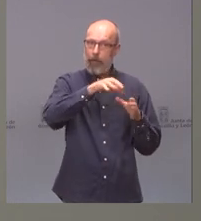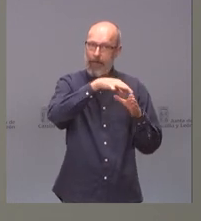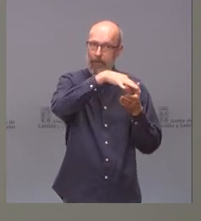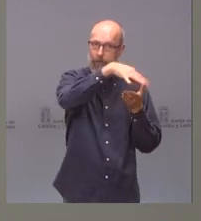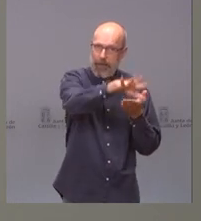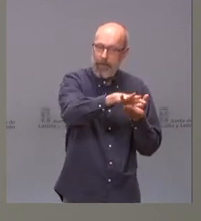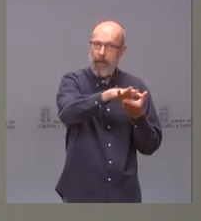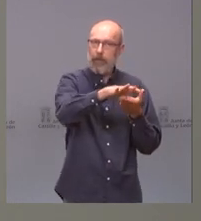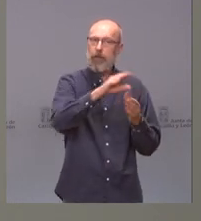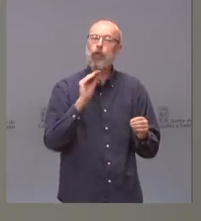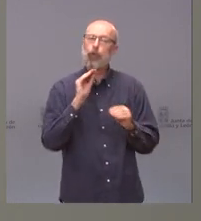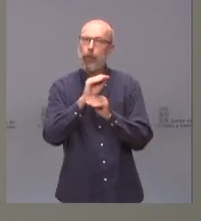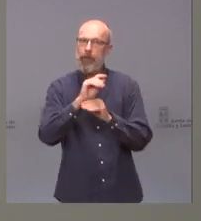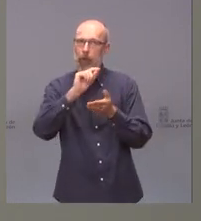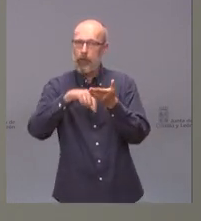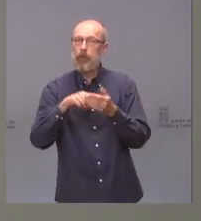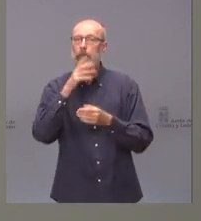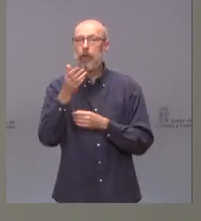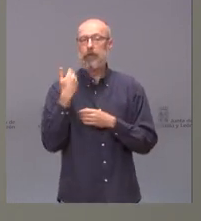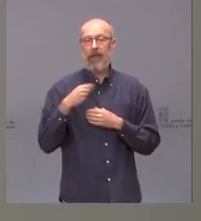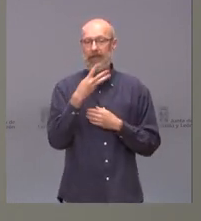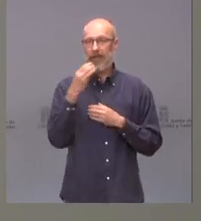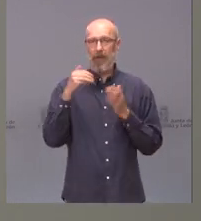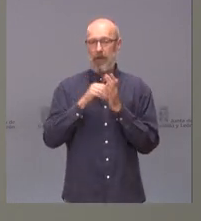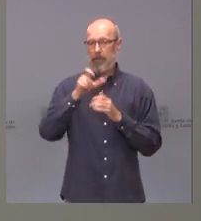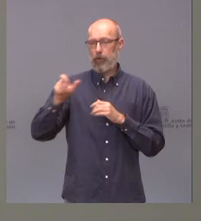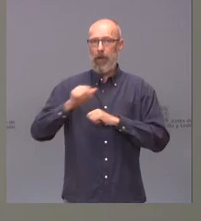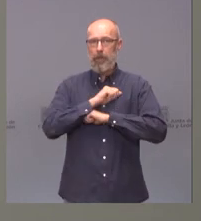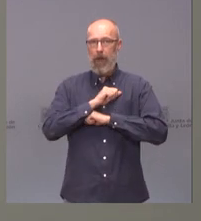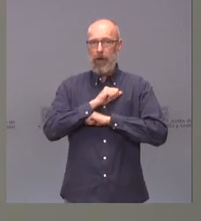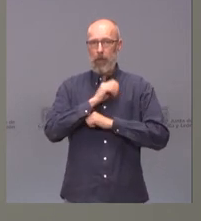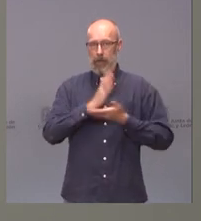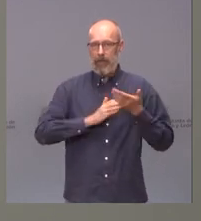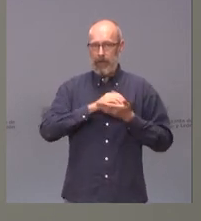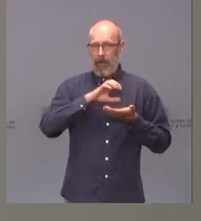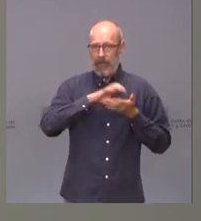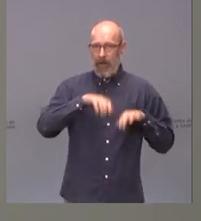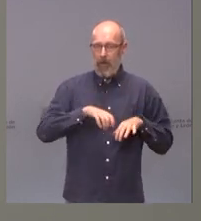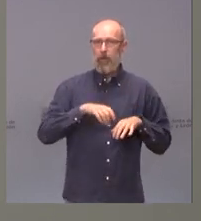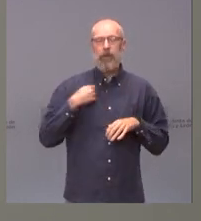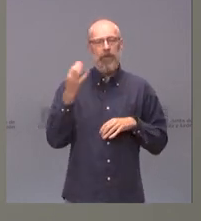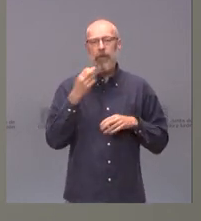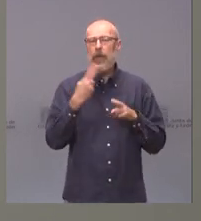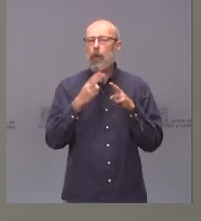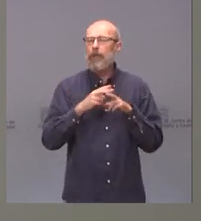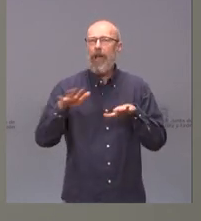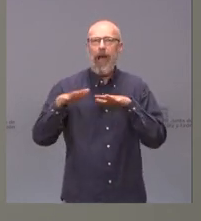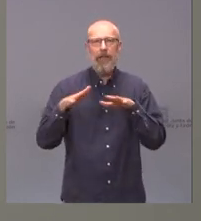olvidemos que 30.000 personas se han ido al paro el año pasado en nuestra comunidad y lo que hay que hacer es políticas activas de empleo.